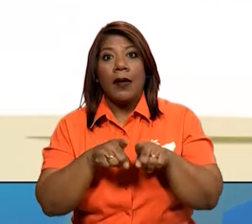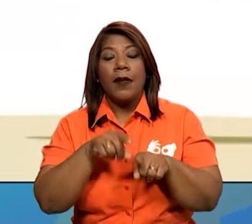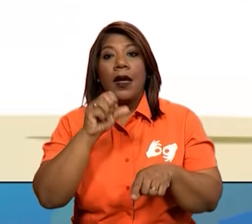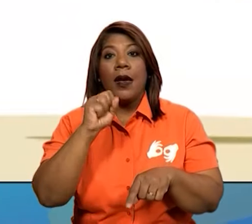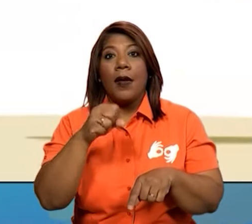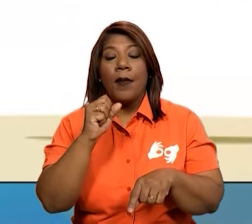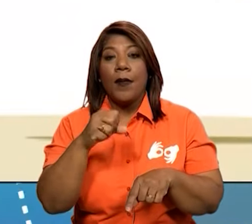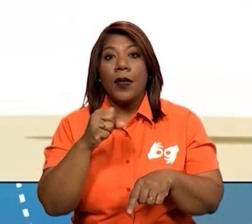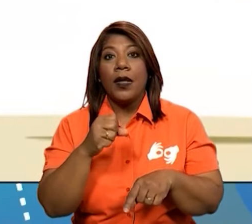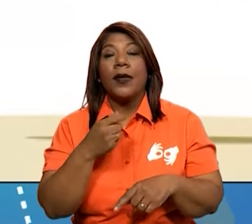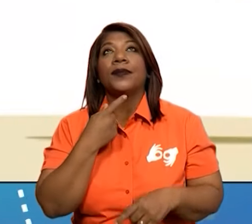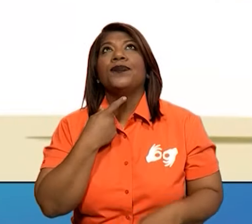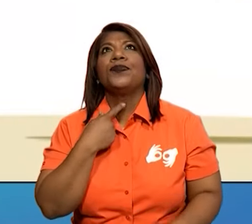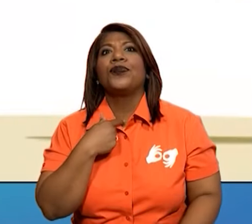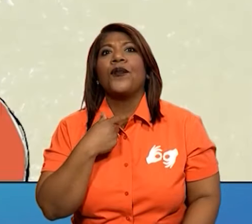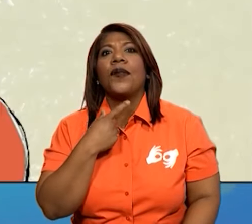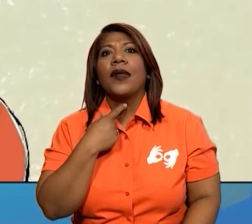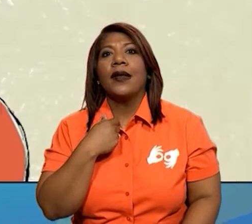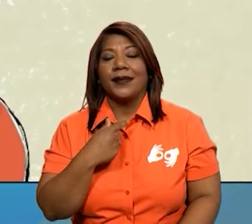sentir algunos sabores.